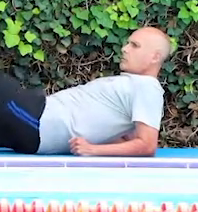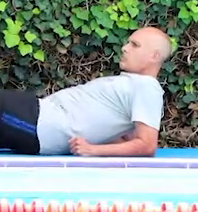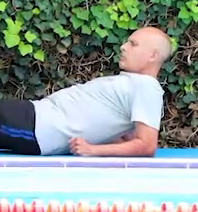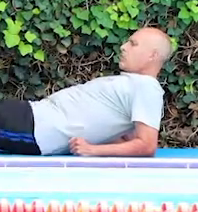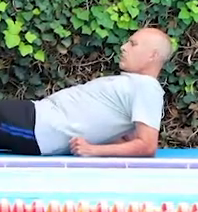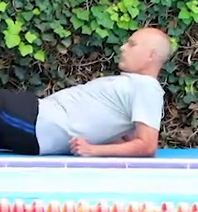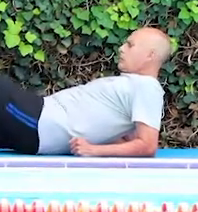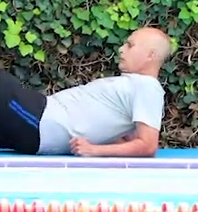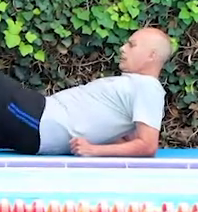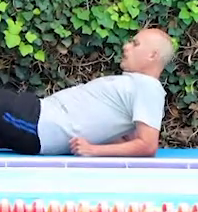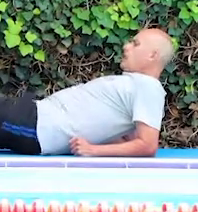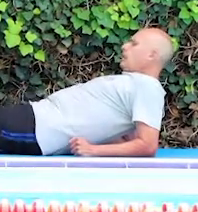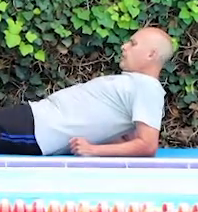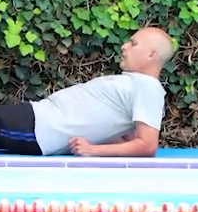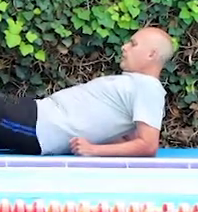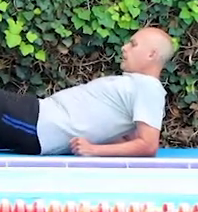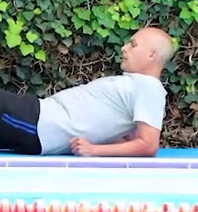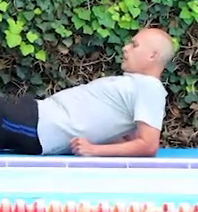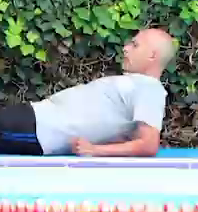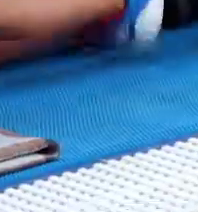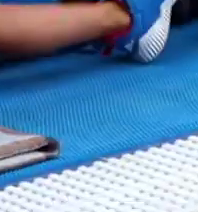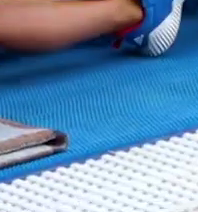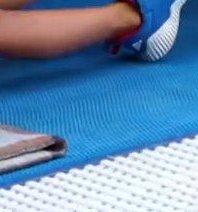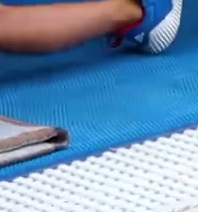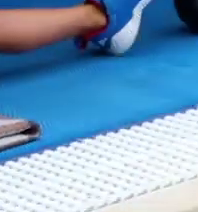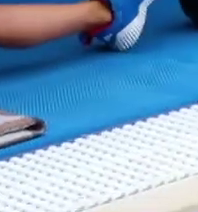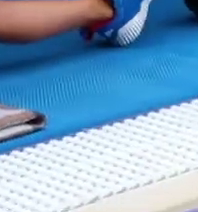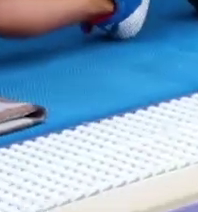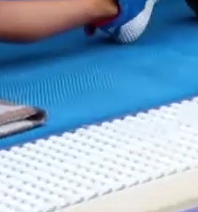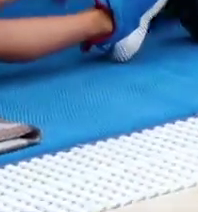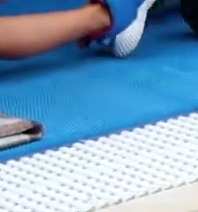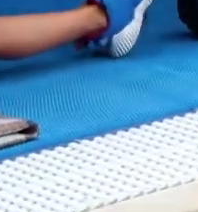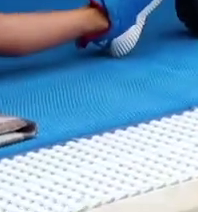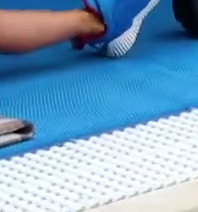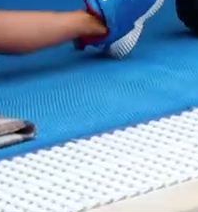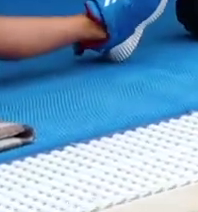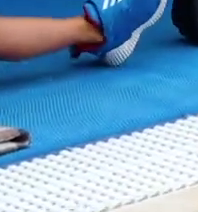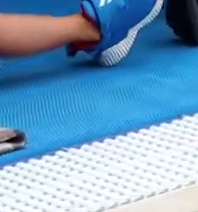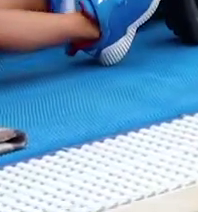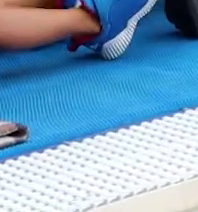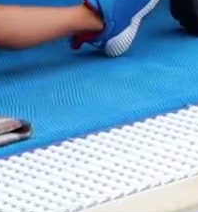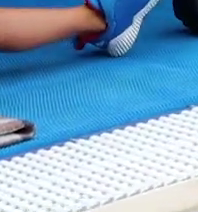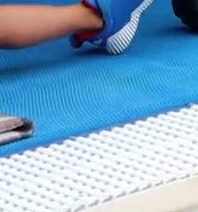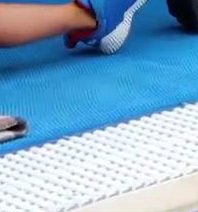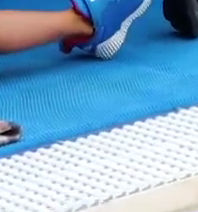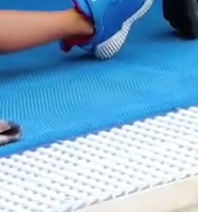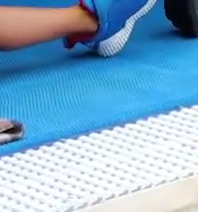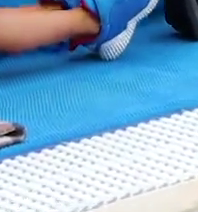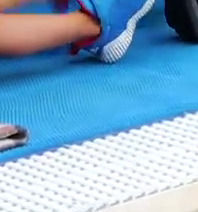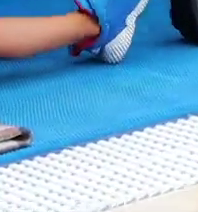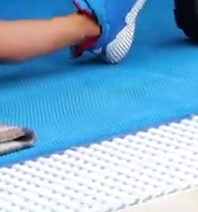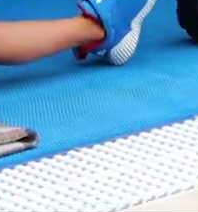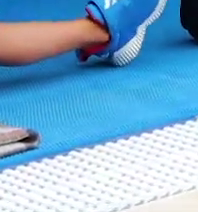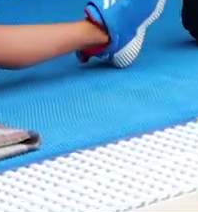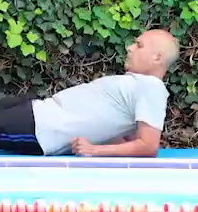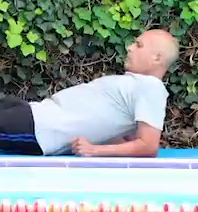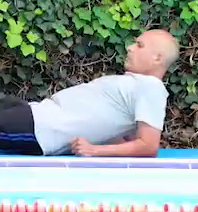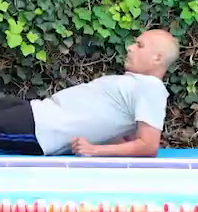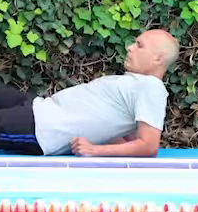Cinco Seis Ahora la otra pierna Una Dos Muy bien Estírala muy bien